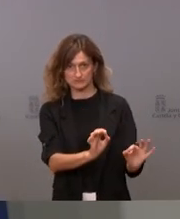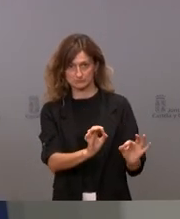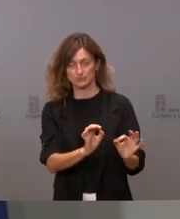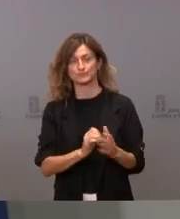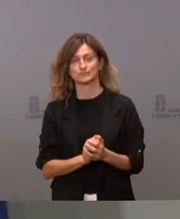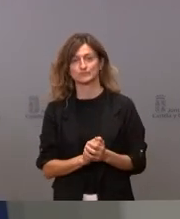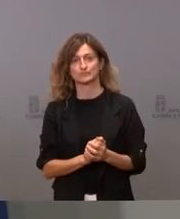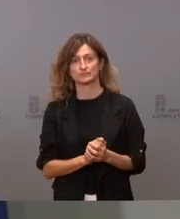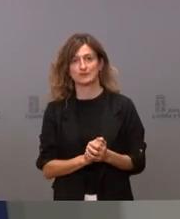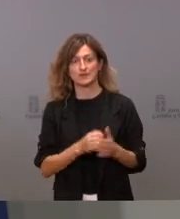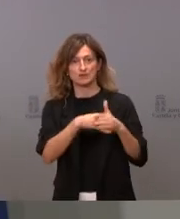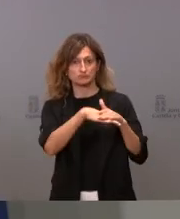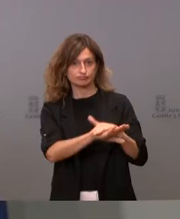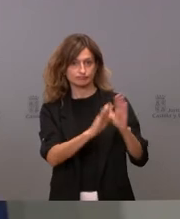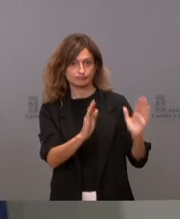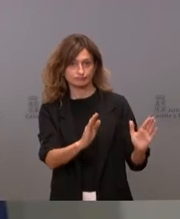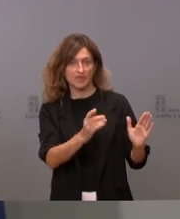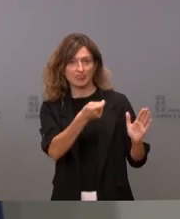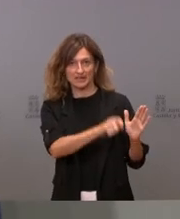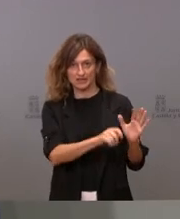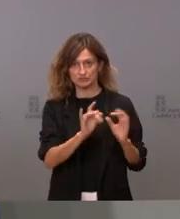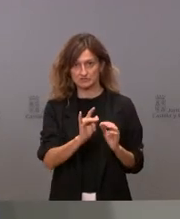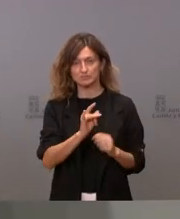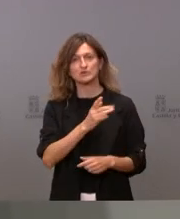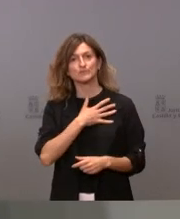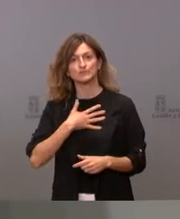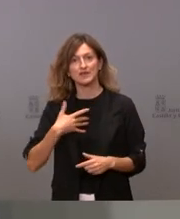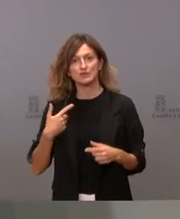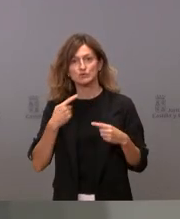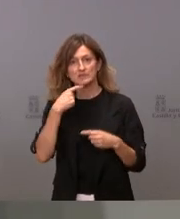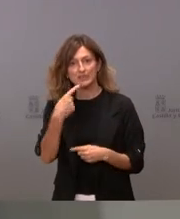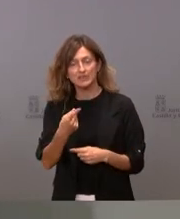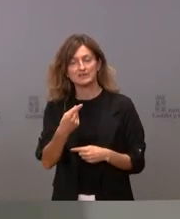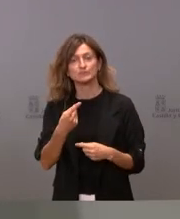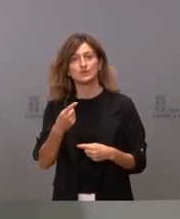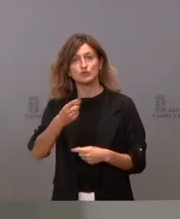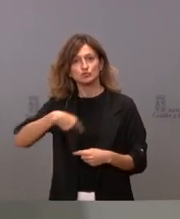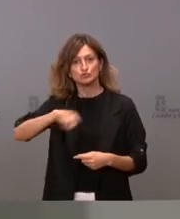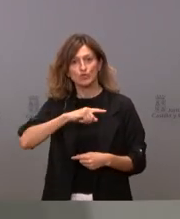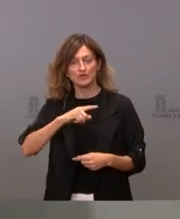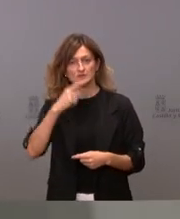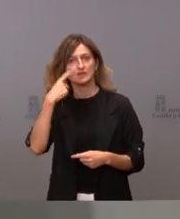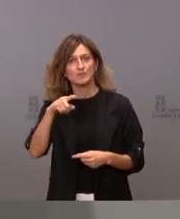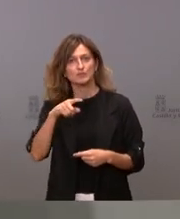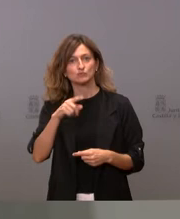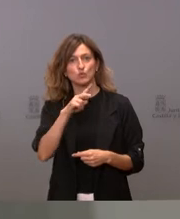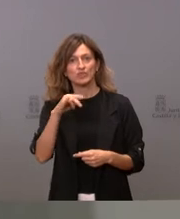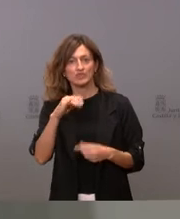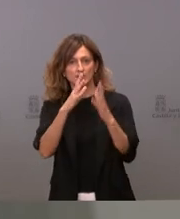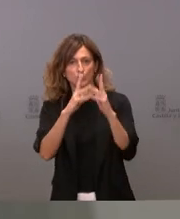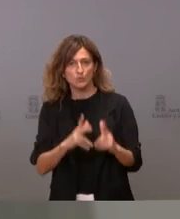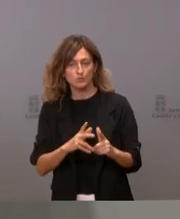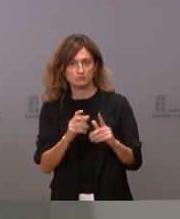cosa es que estén en reserva o que estén cerradas, pero nosotros sí que contamos con cuál es toda nuestra capacidad para